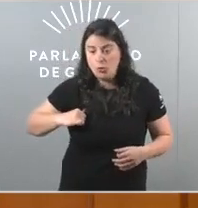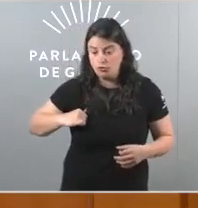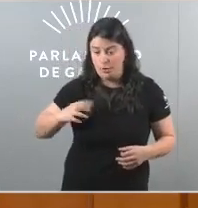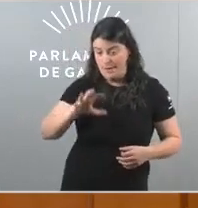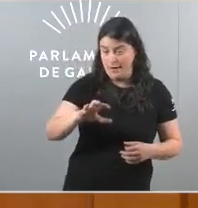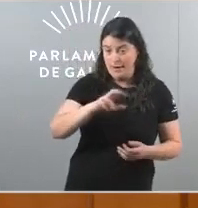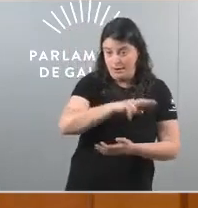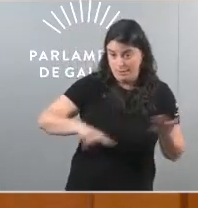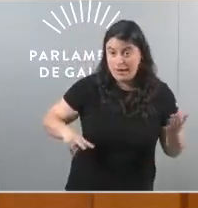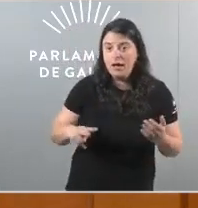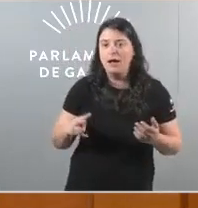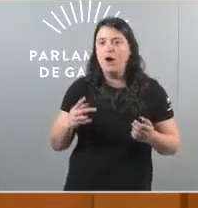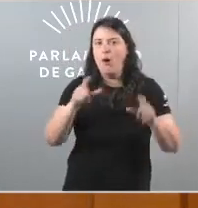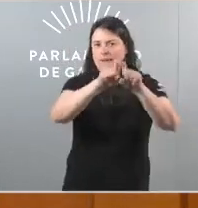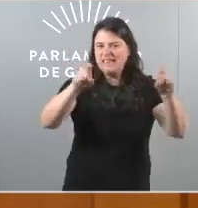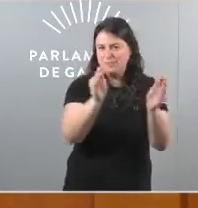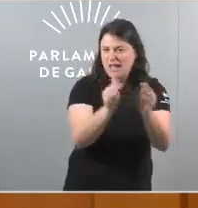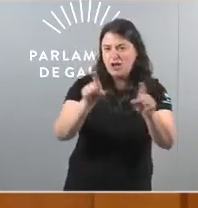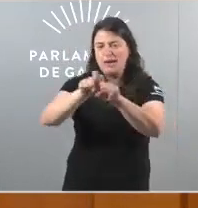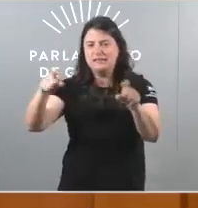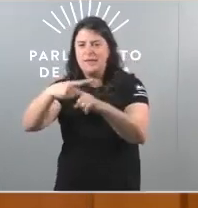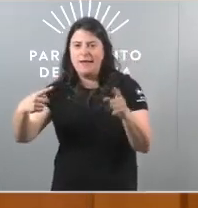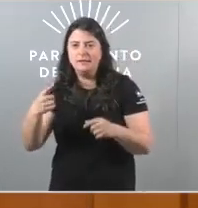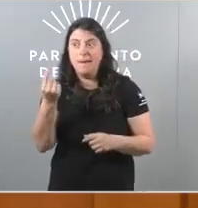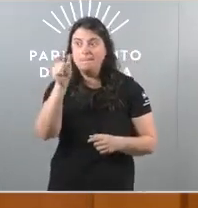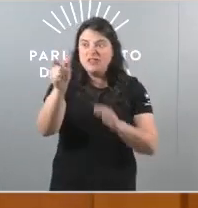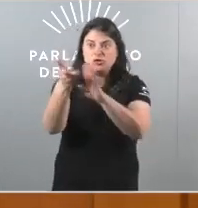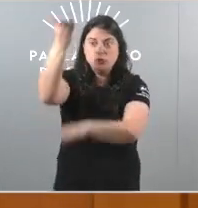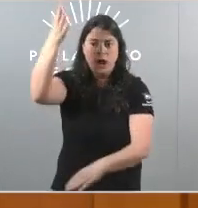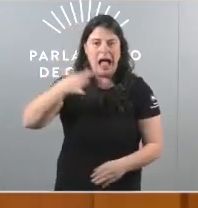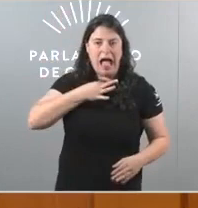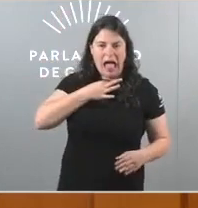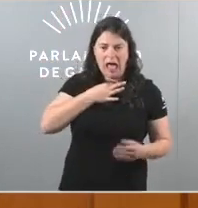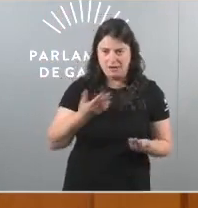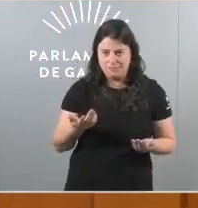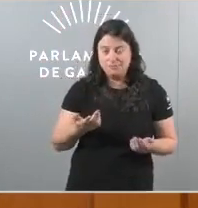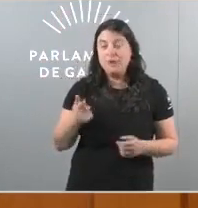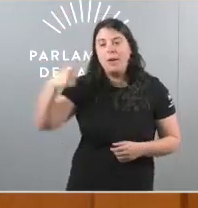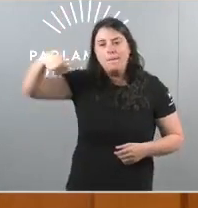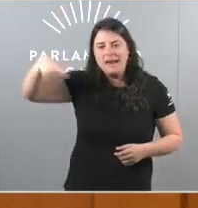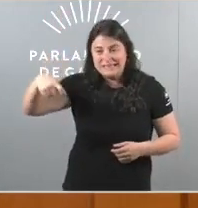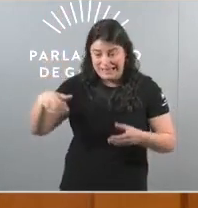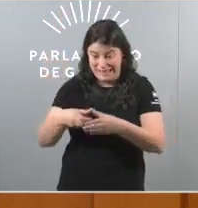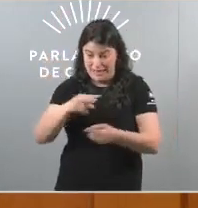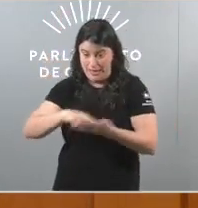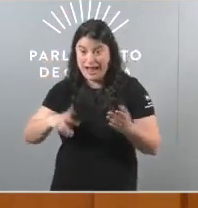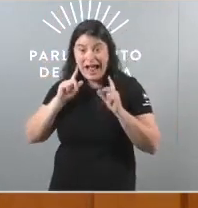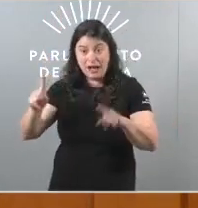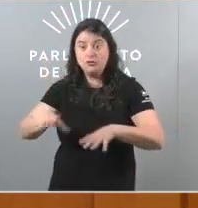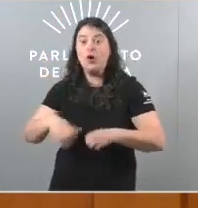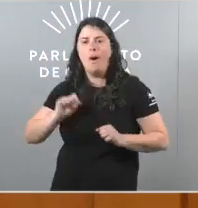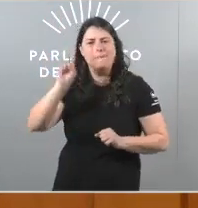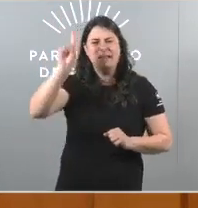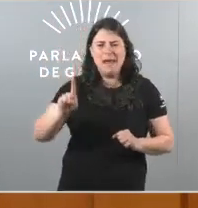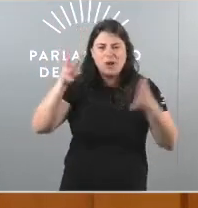país e as pequenas e medianas empresas como presidenta un goberno do BNG aprobaría no primeiro Consello